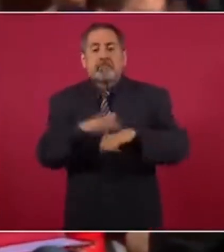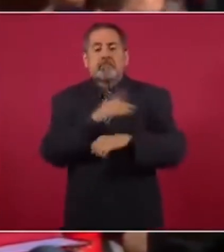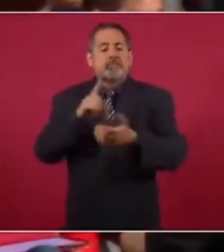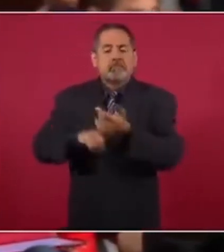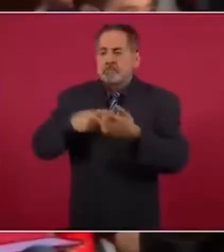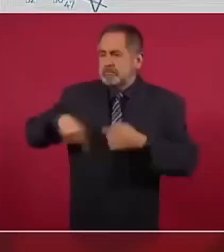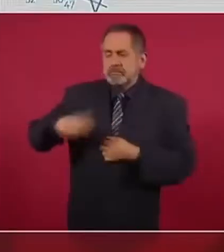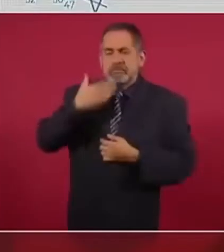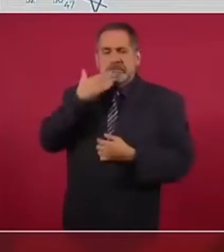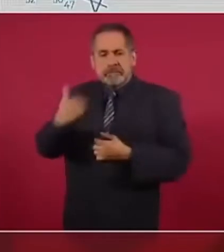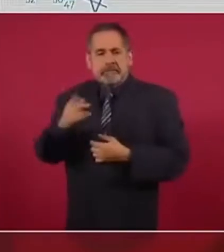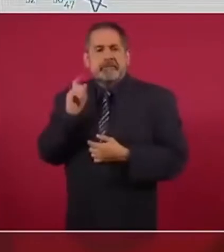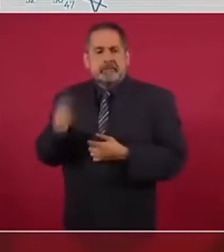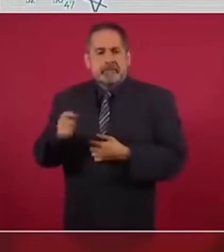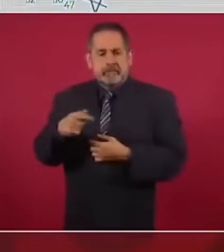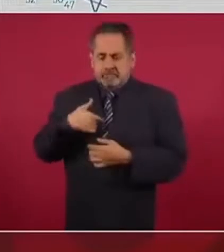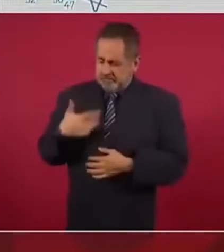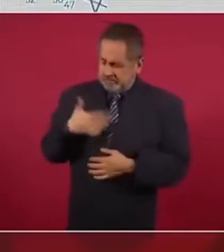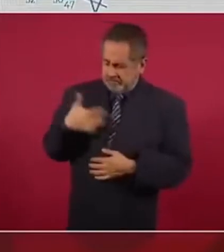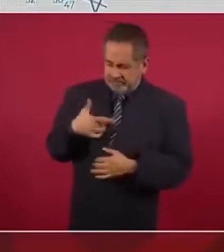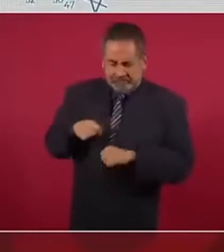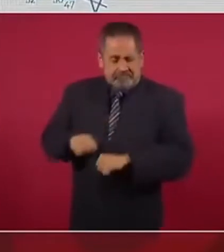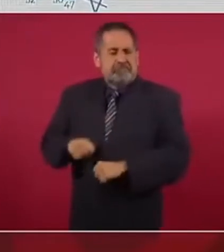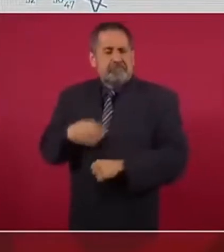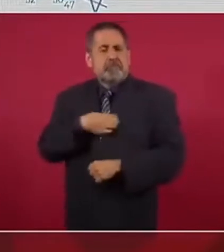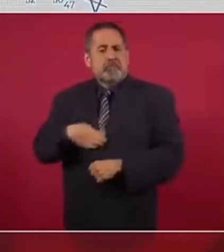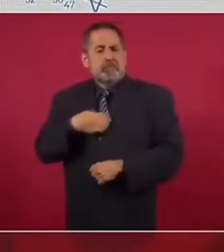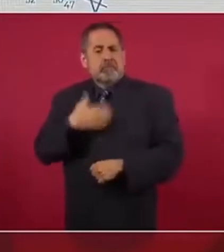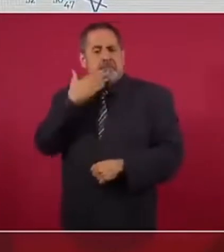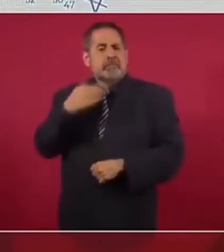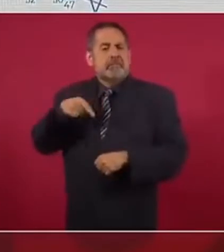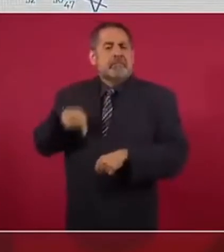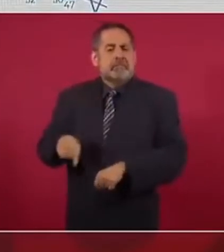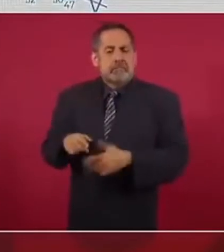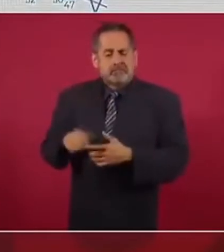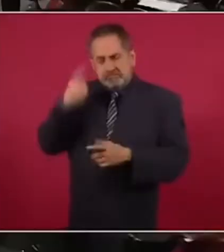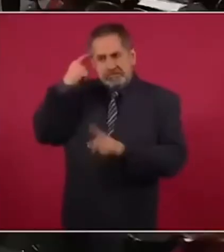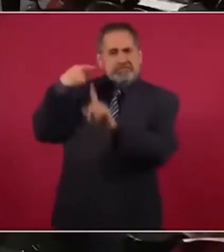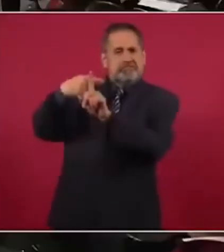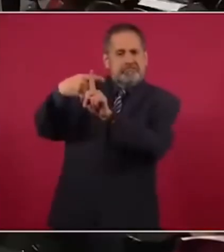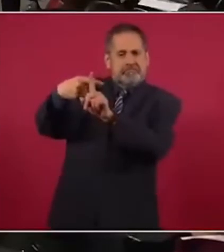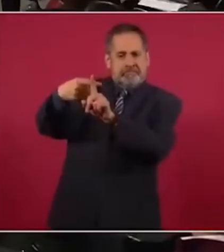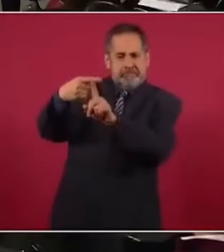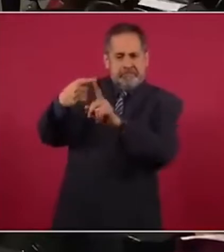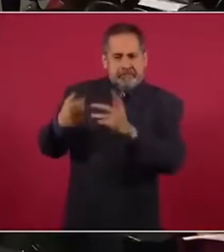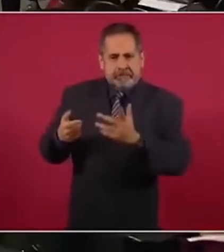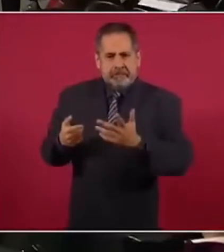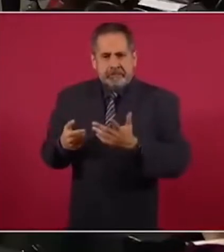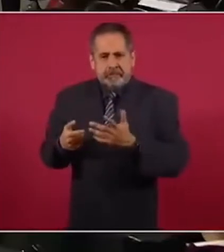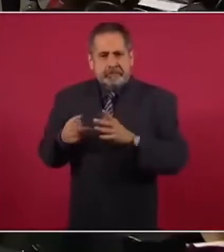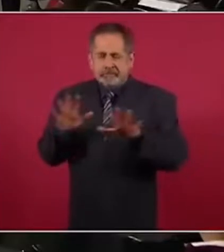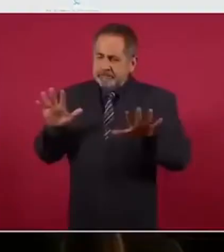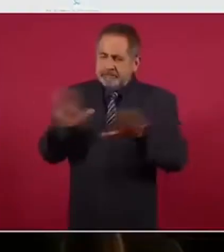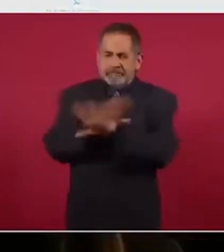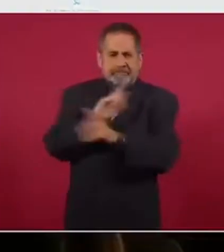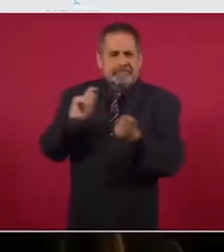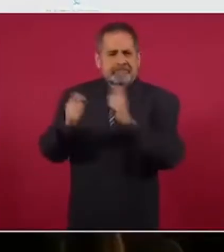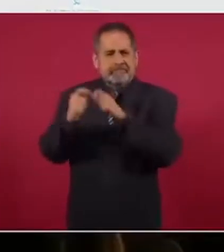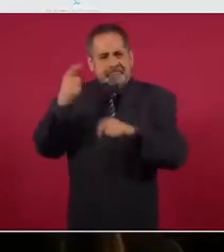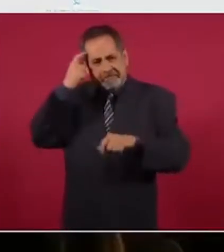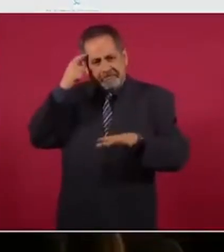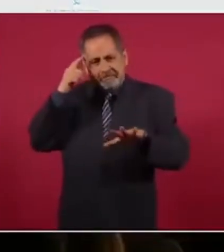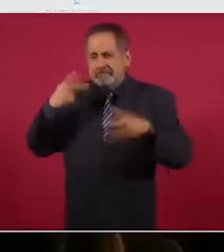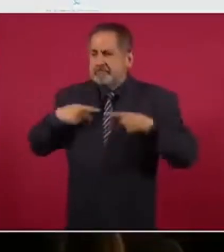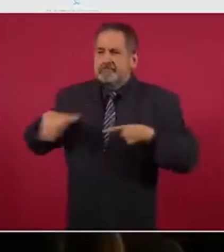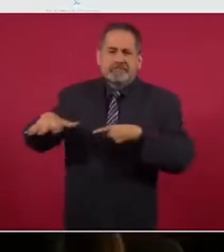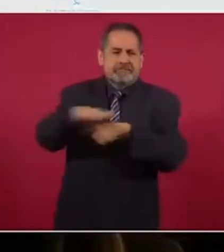que celebrar, que es lo que me tiene muy contento y optimista, porque ya cambió la mentalidad de nuestro